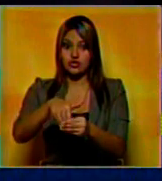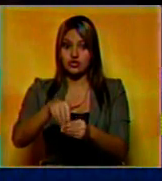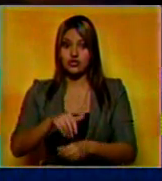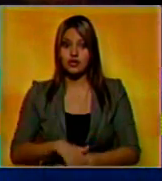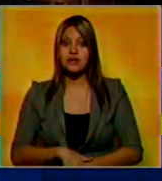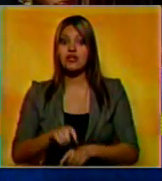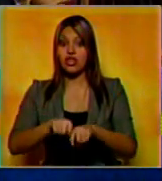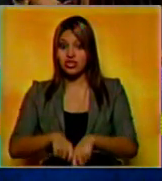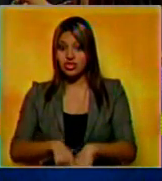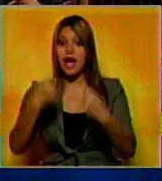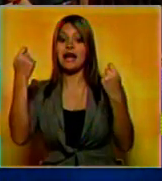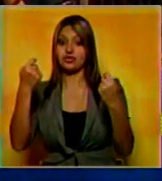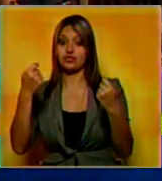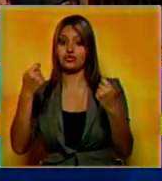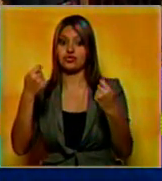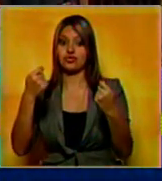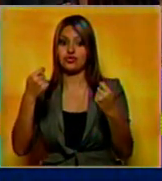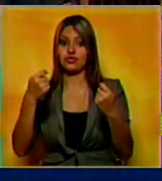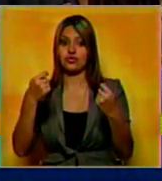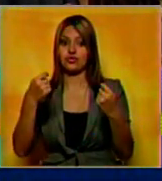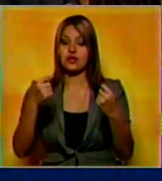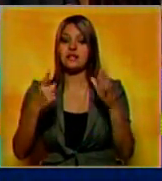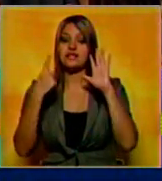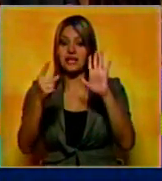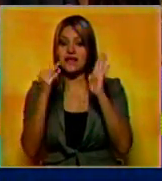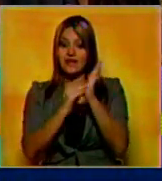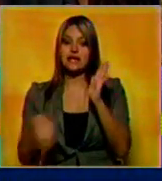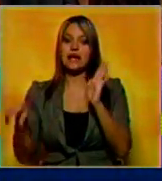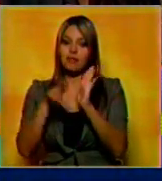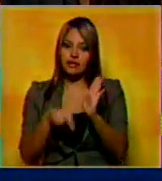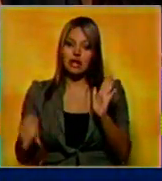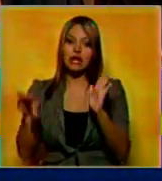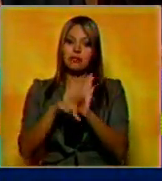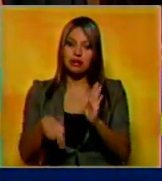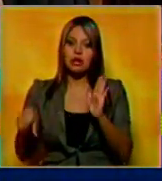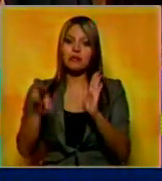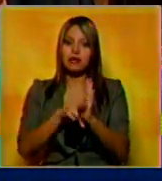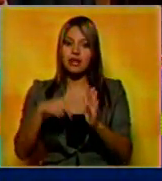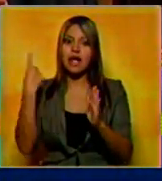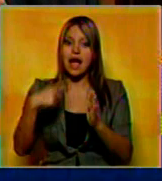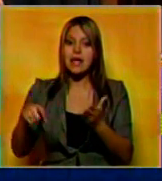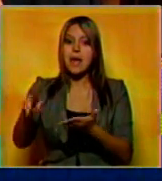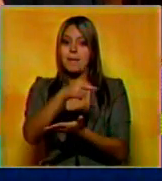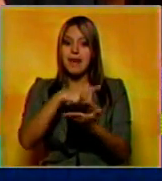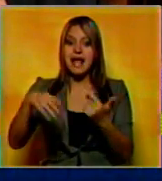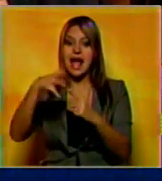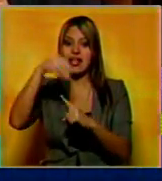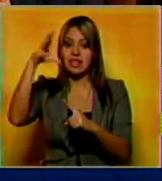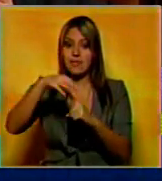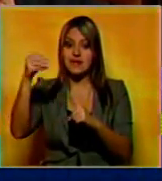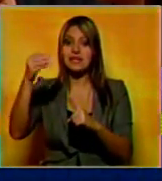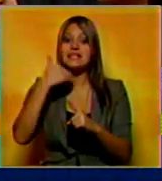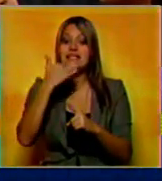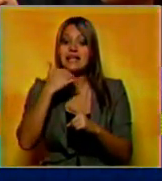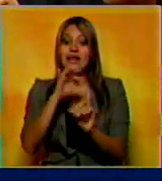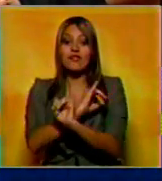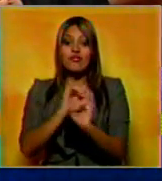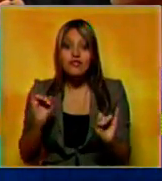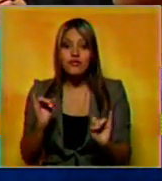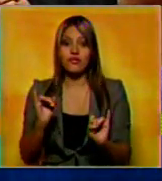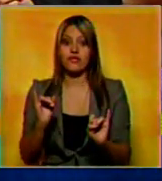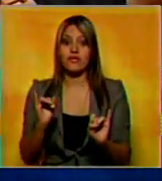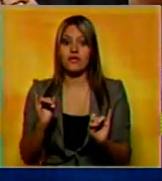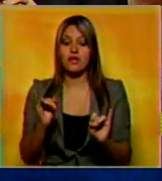dañó la estructura por sexta vez consecutiva del obelisco de la Plaza Altamira, ya estando cerca de tener